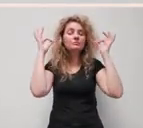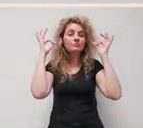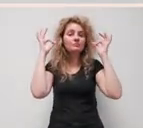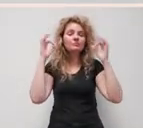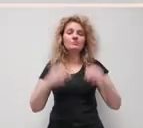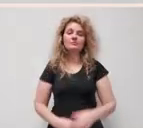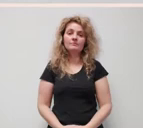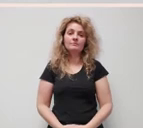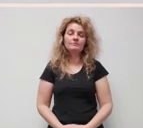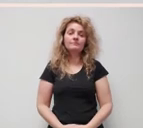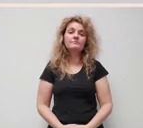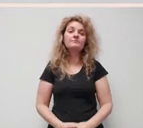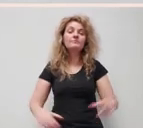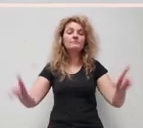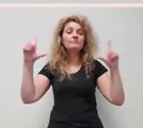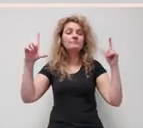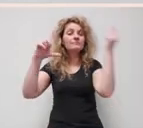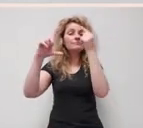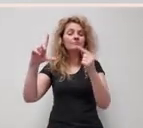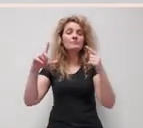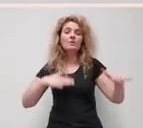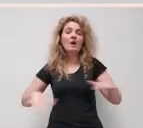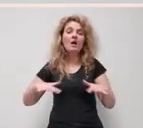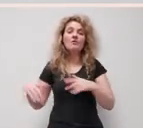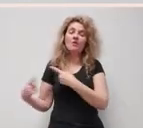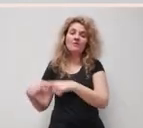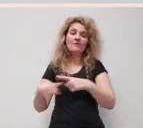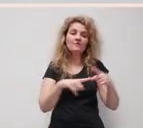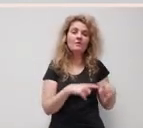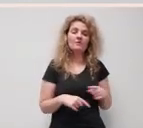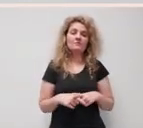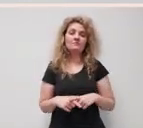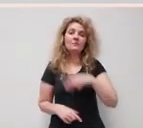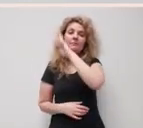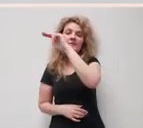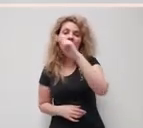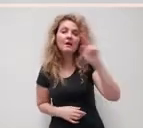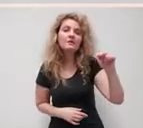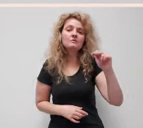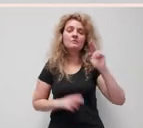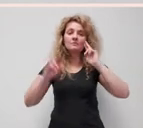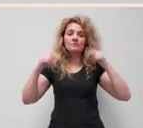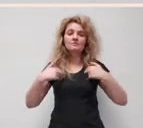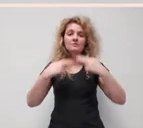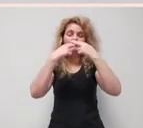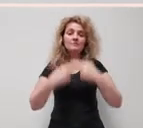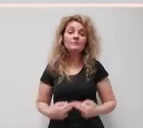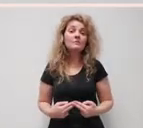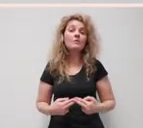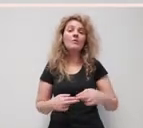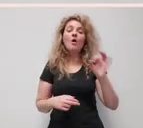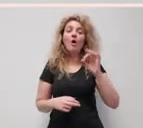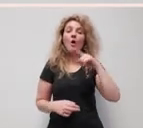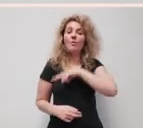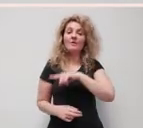presentase realizando distintas accións como pintando, examinándose ou cando se siente gitano.